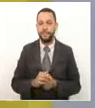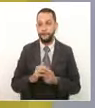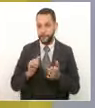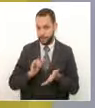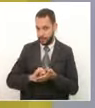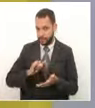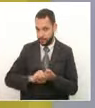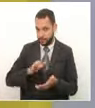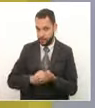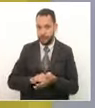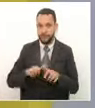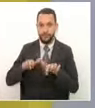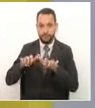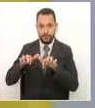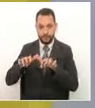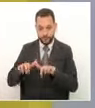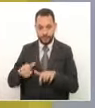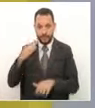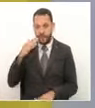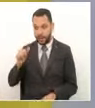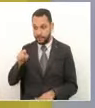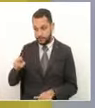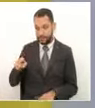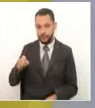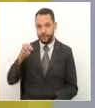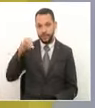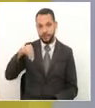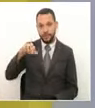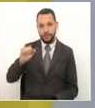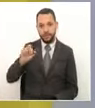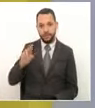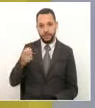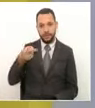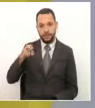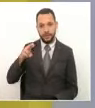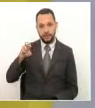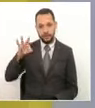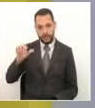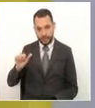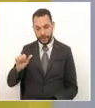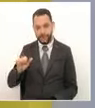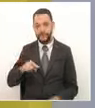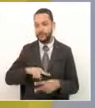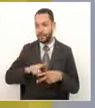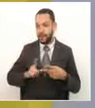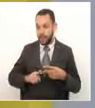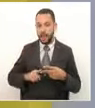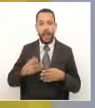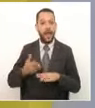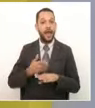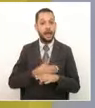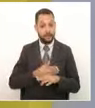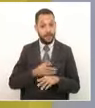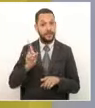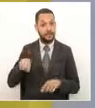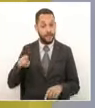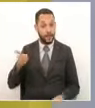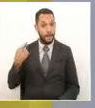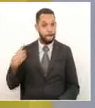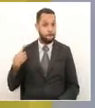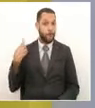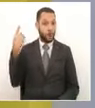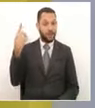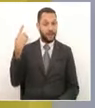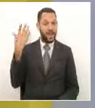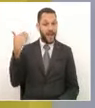que nos dice nuestra secretaria de Planeación de Rizaralda, la doctora Margarita del Sate, doctor Javier Darío en campaña, el entonces candidato a la gobernación,